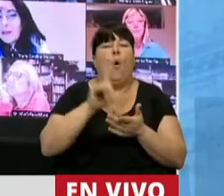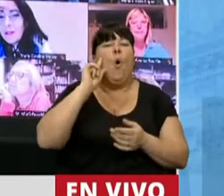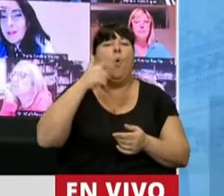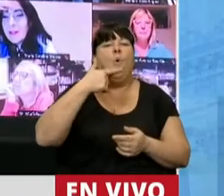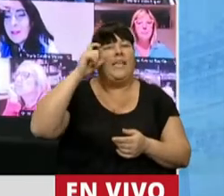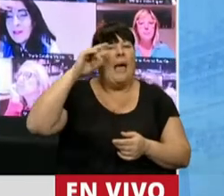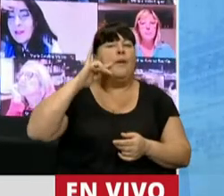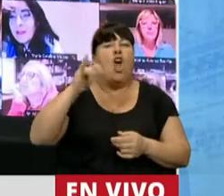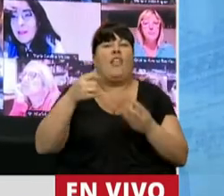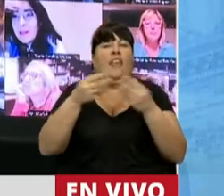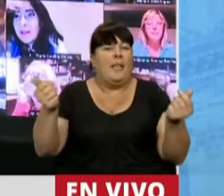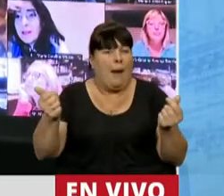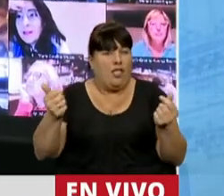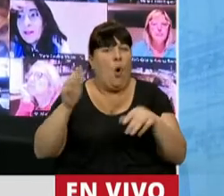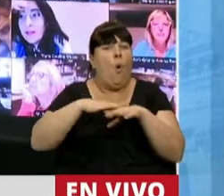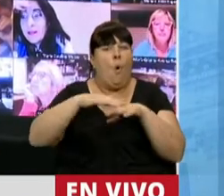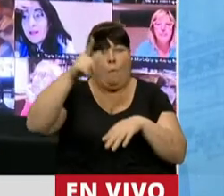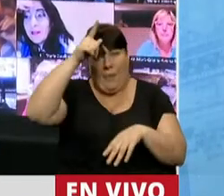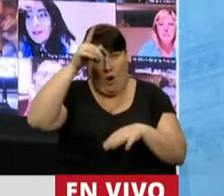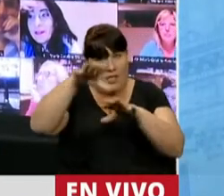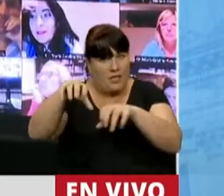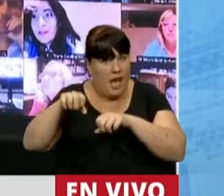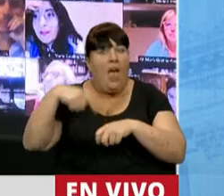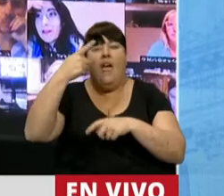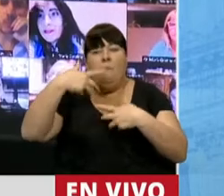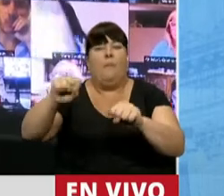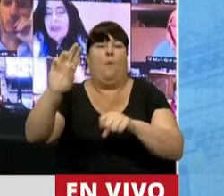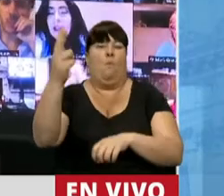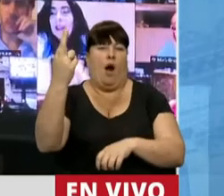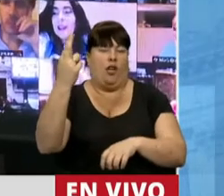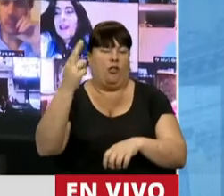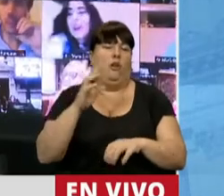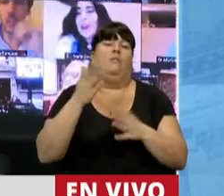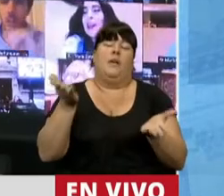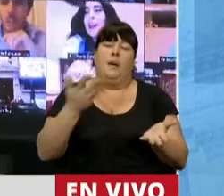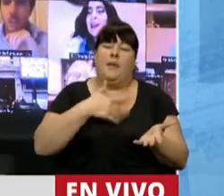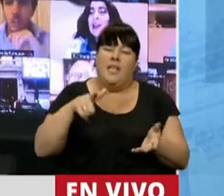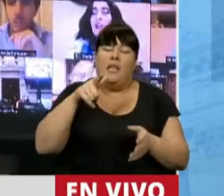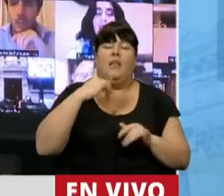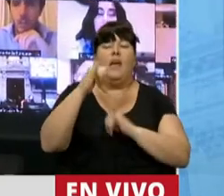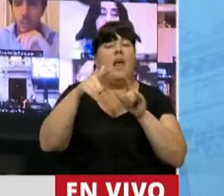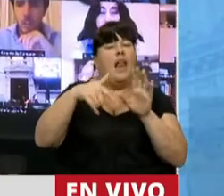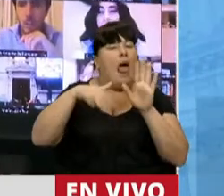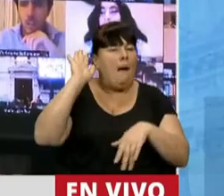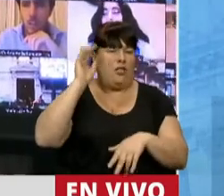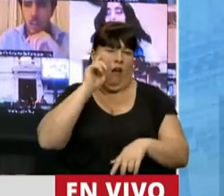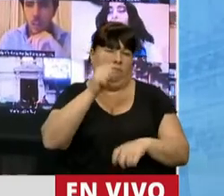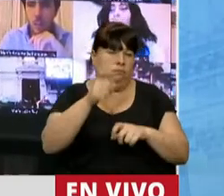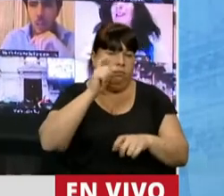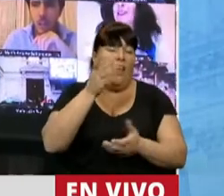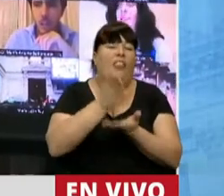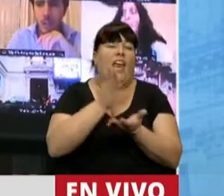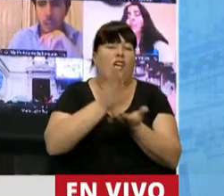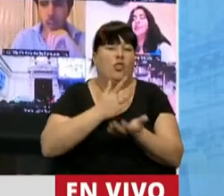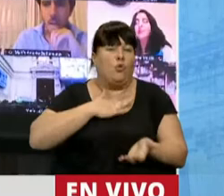Luis Espinosa desapareció a manos de la policía y apareció muerto. Señor Presidente, son las mayores violaciones de los